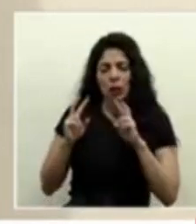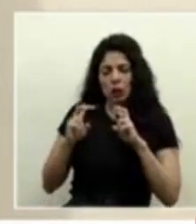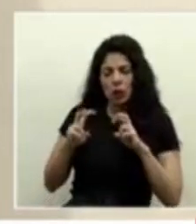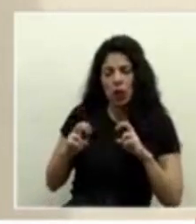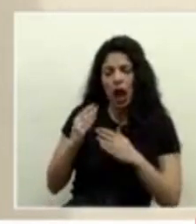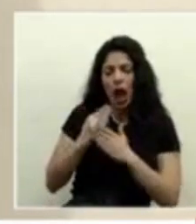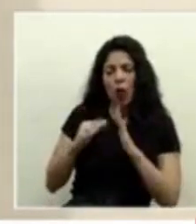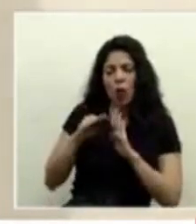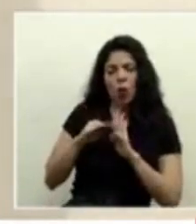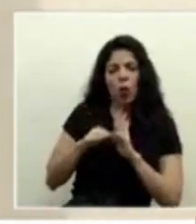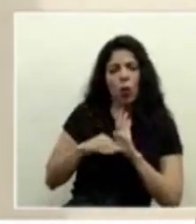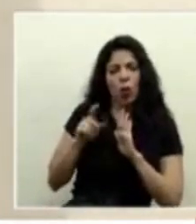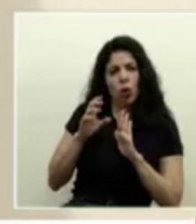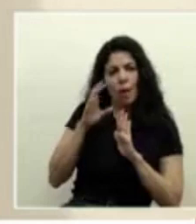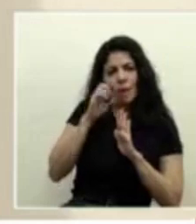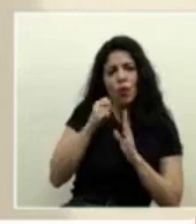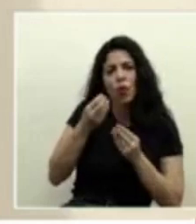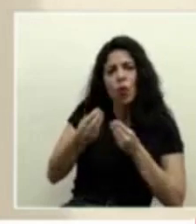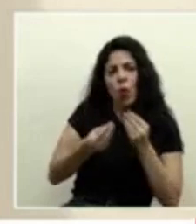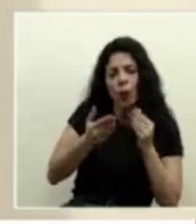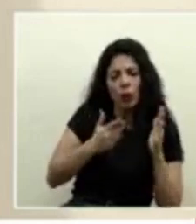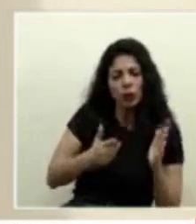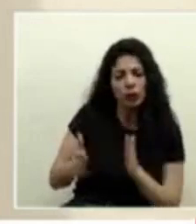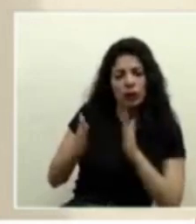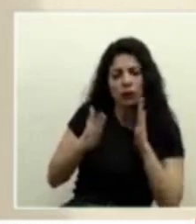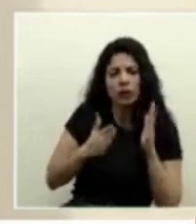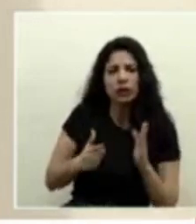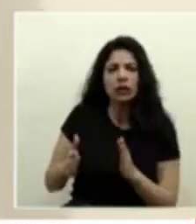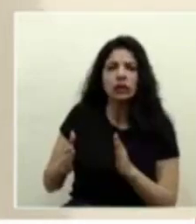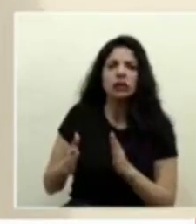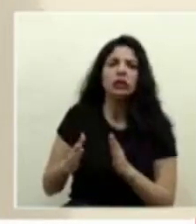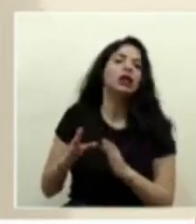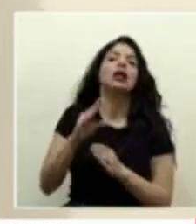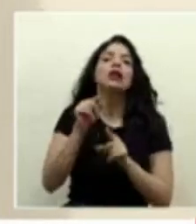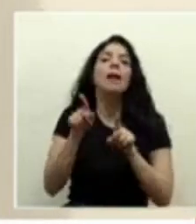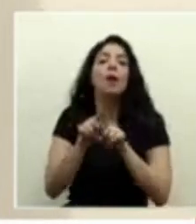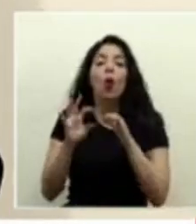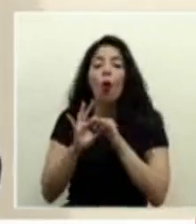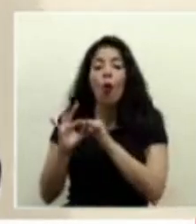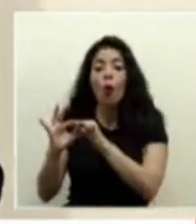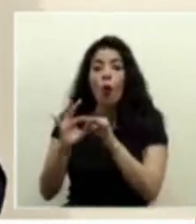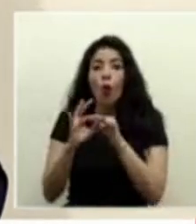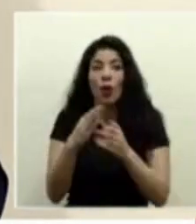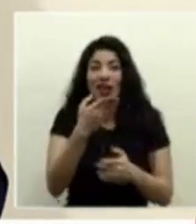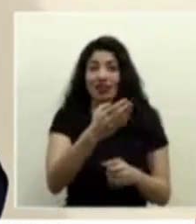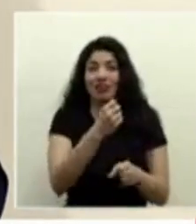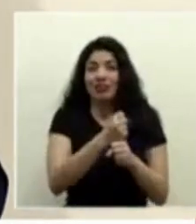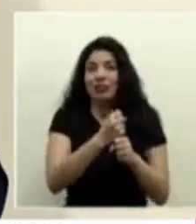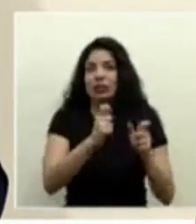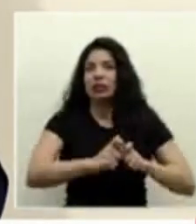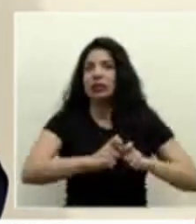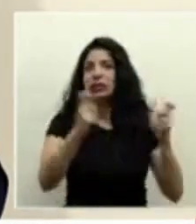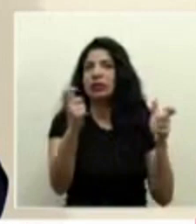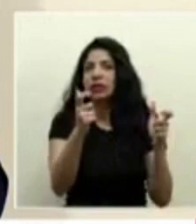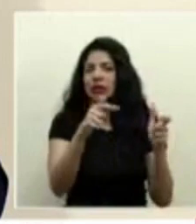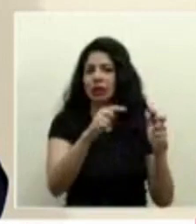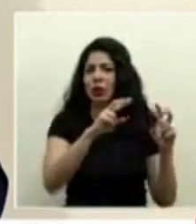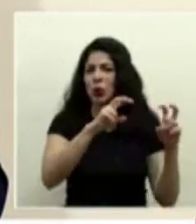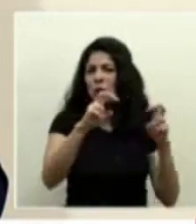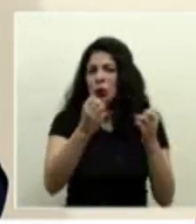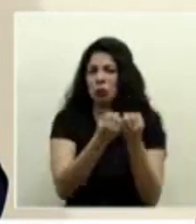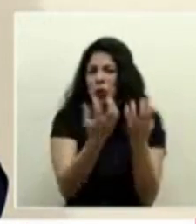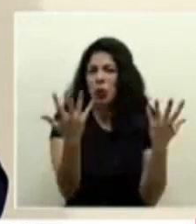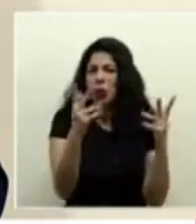organizar y coordinar una operación de esta índole que es un tamizaje